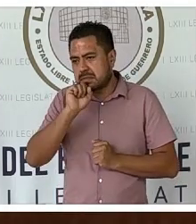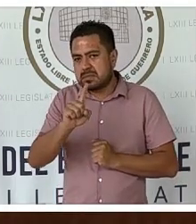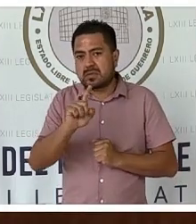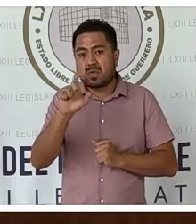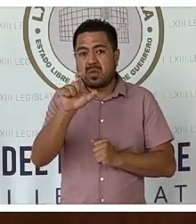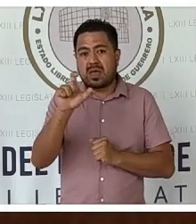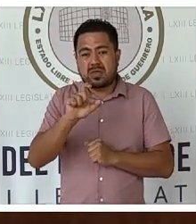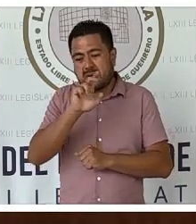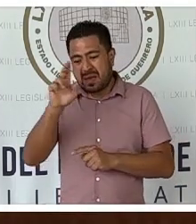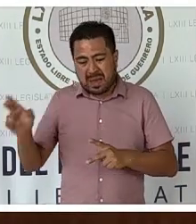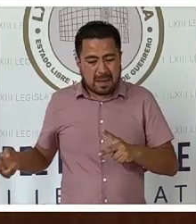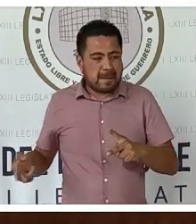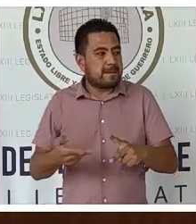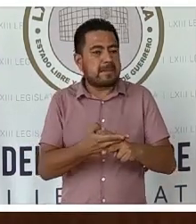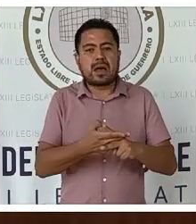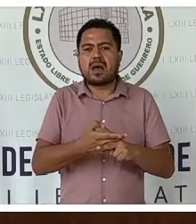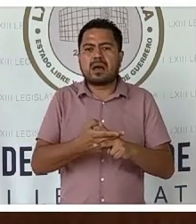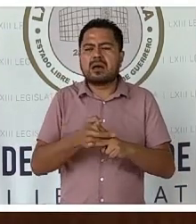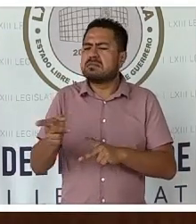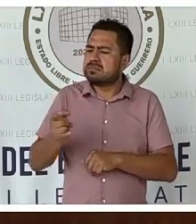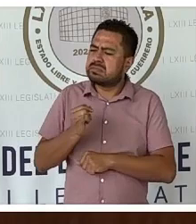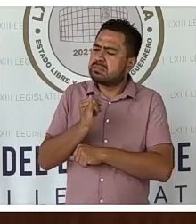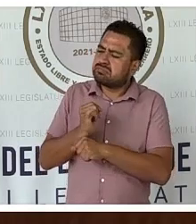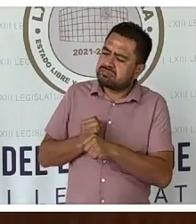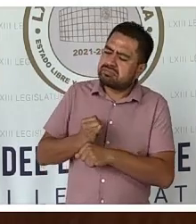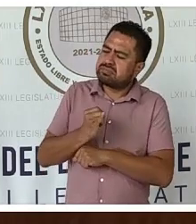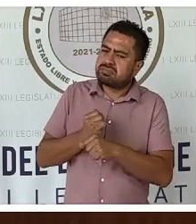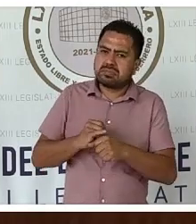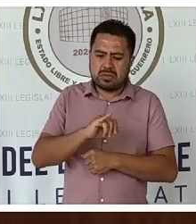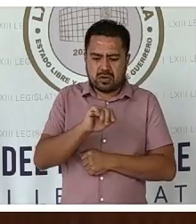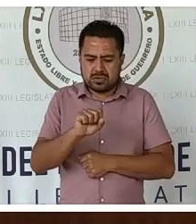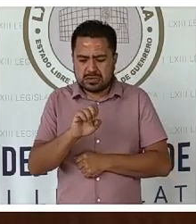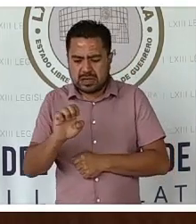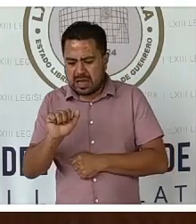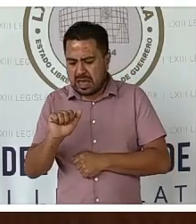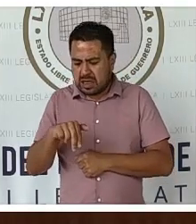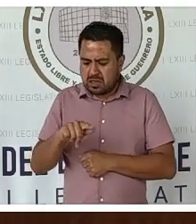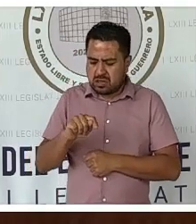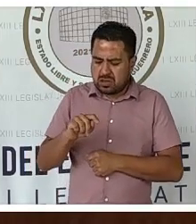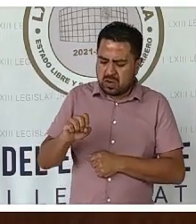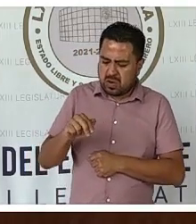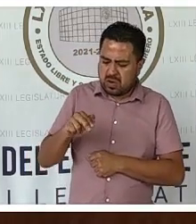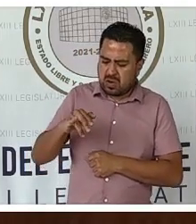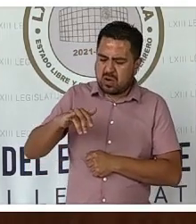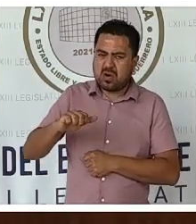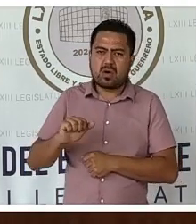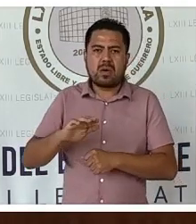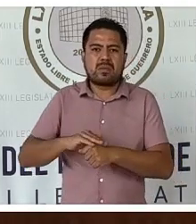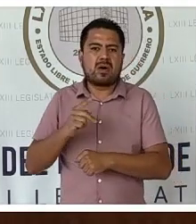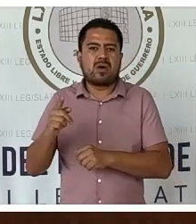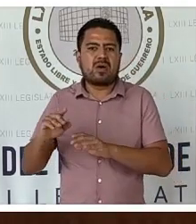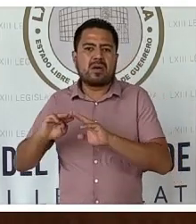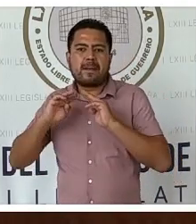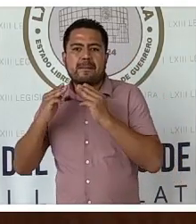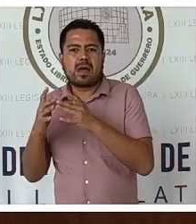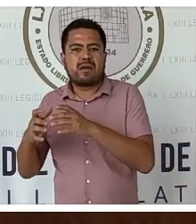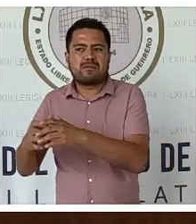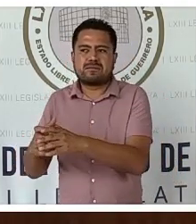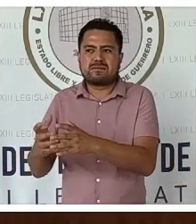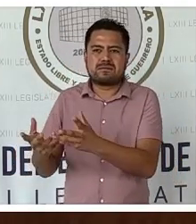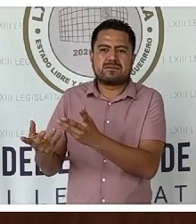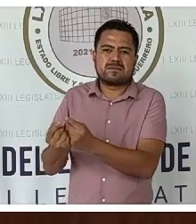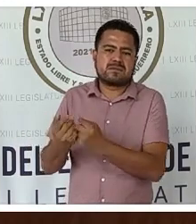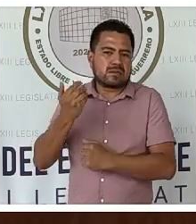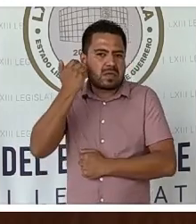asesinato, se encontraba investigando a José Antonio Zorrilla Pérez por vínculos con el narcotráfico.